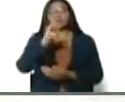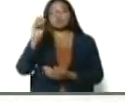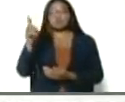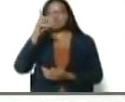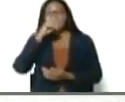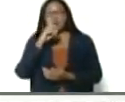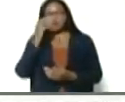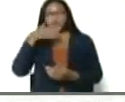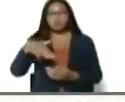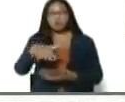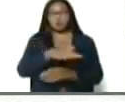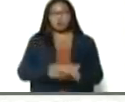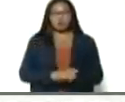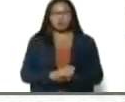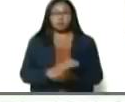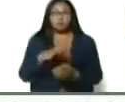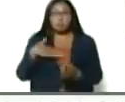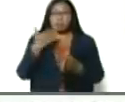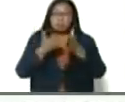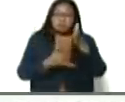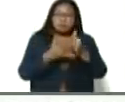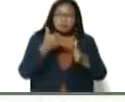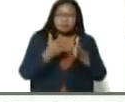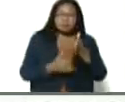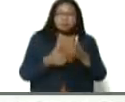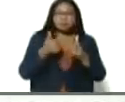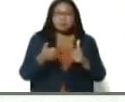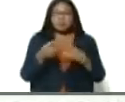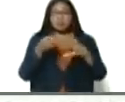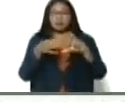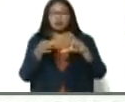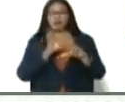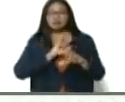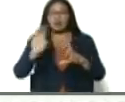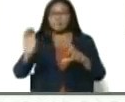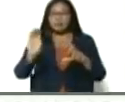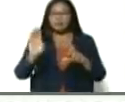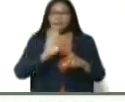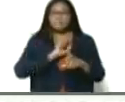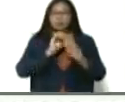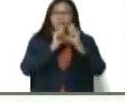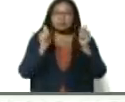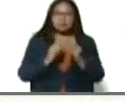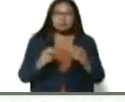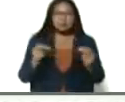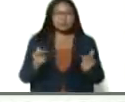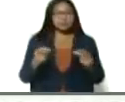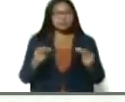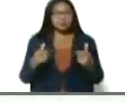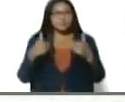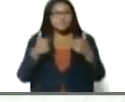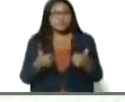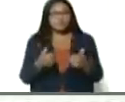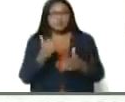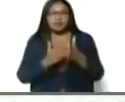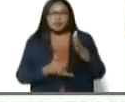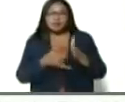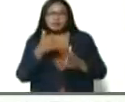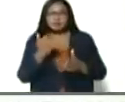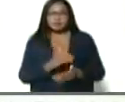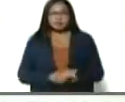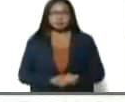Pueden ir inscribiéndose en el carné de la patria, en el sistema patria que está activado para la inscripción.